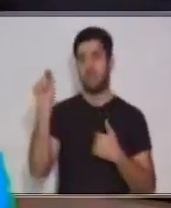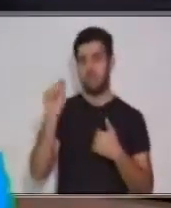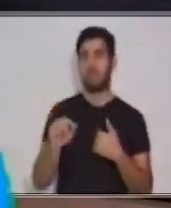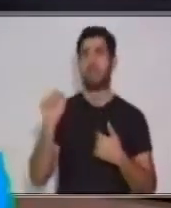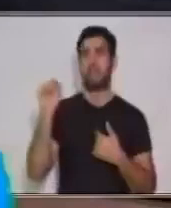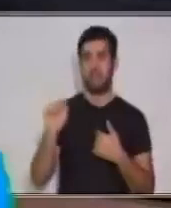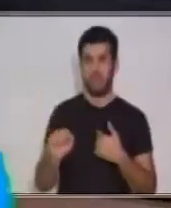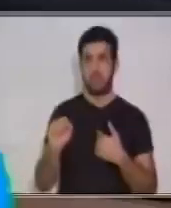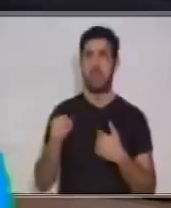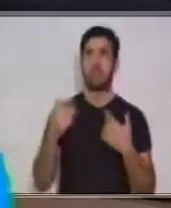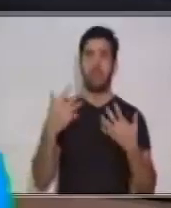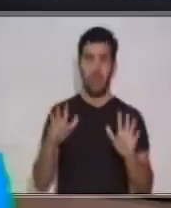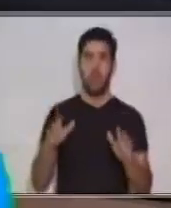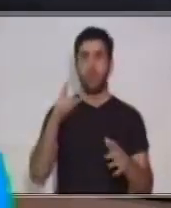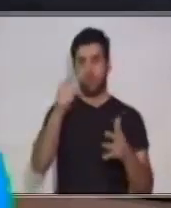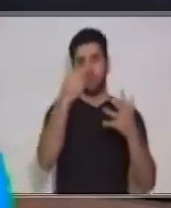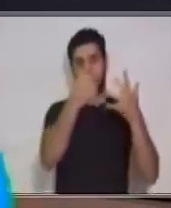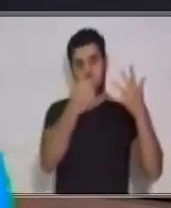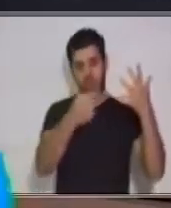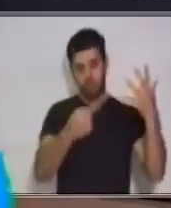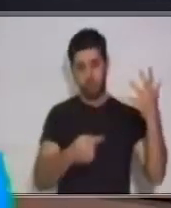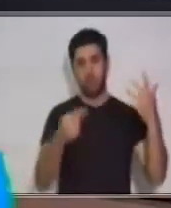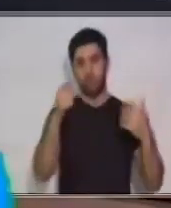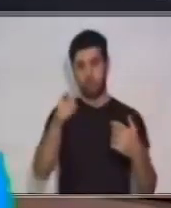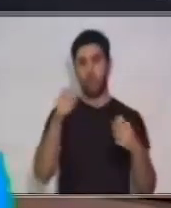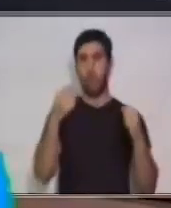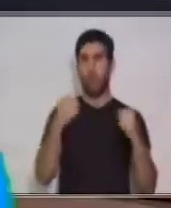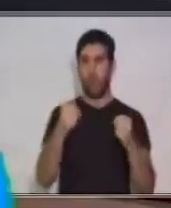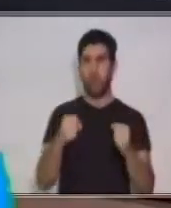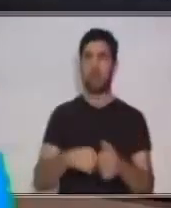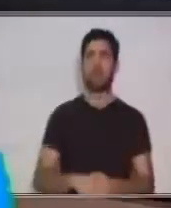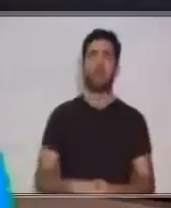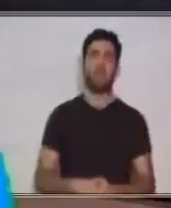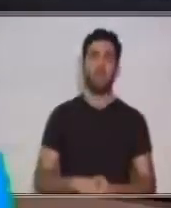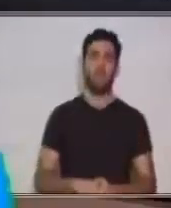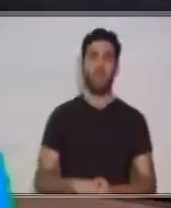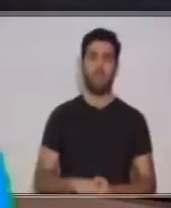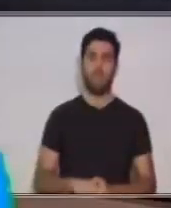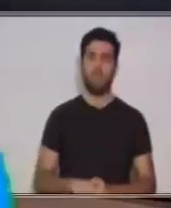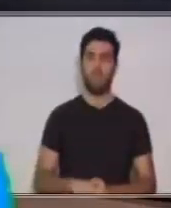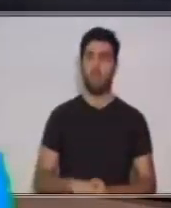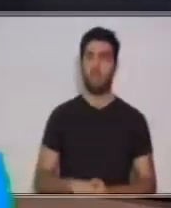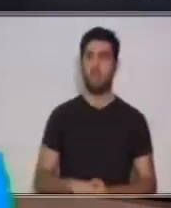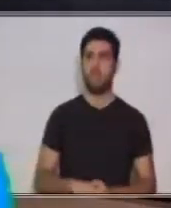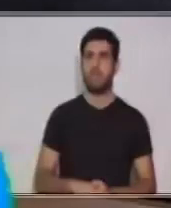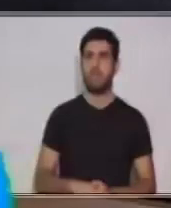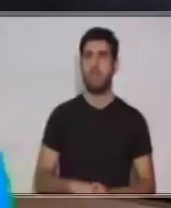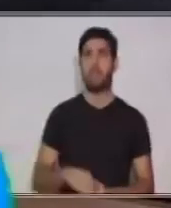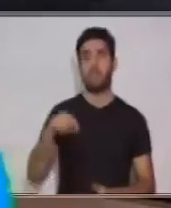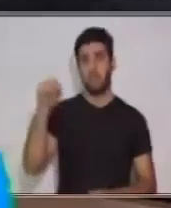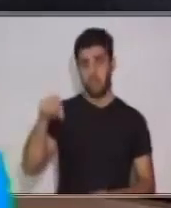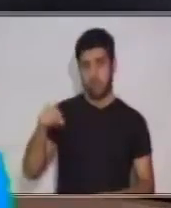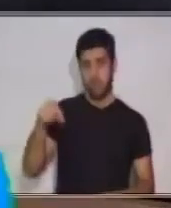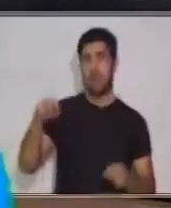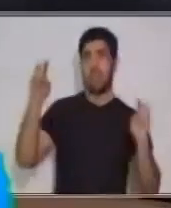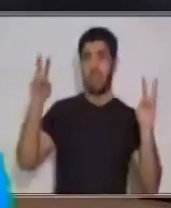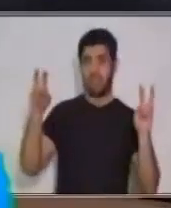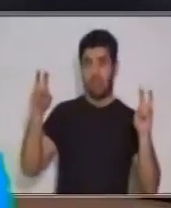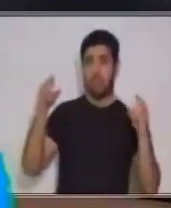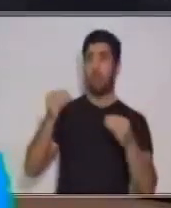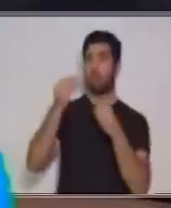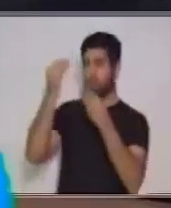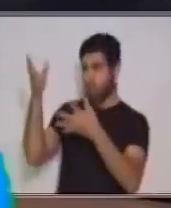Y posteriormente, lo vas a hacer así cuando lo hagas con la ayuda de alguno de tus familiares. Comparte con un adulto al aprendido.